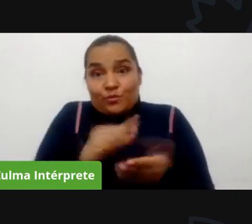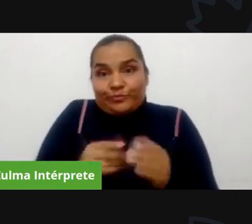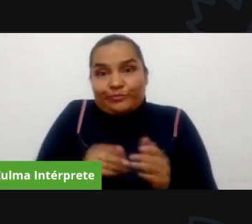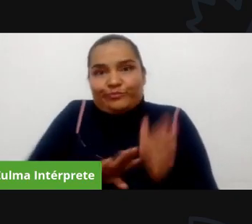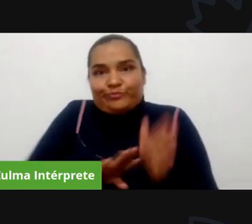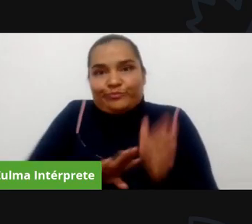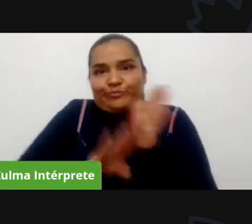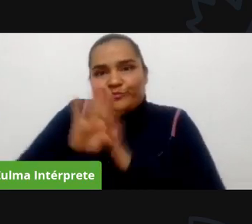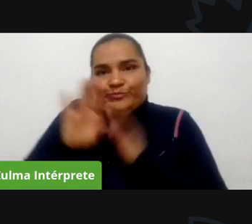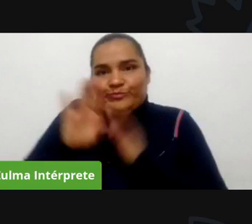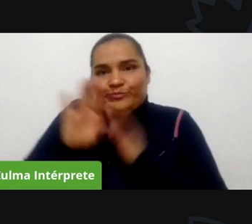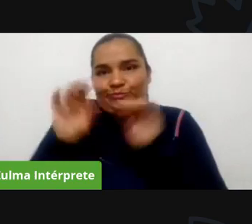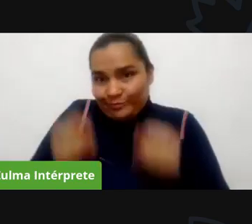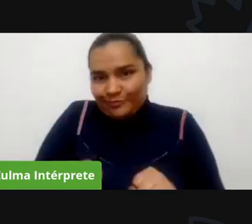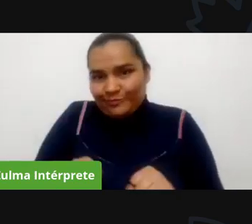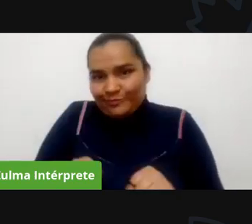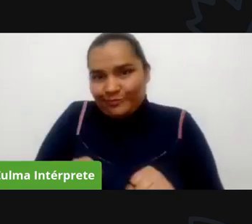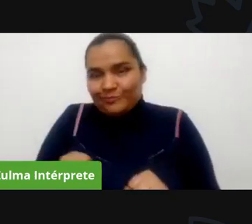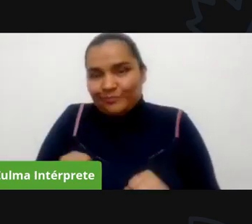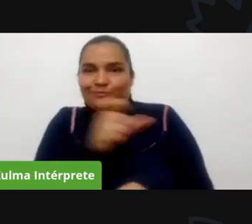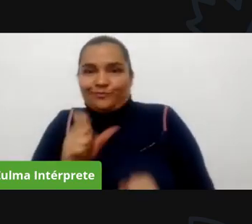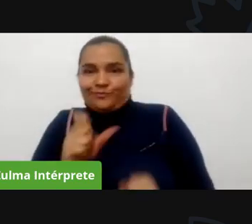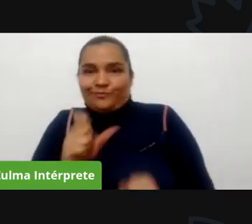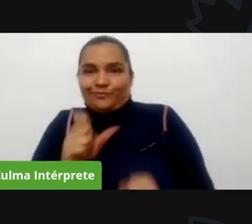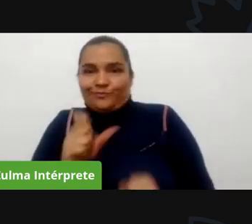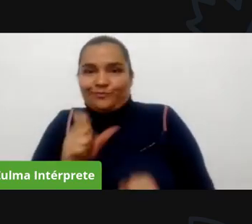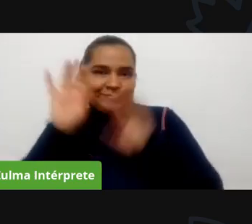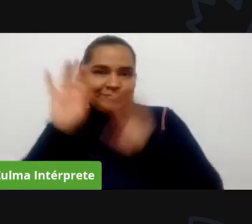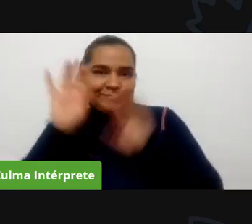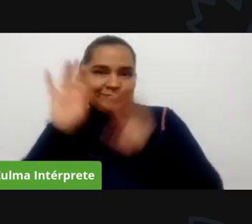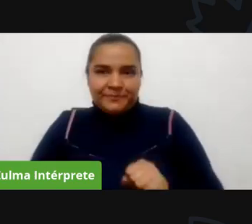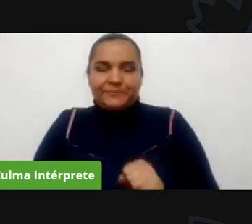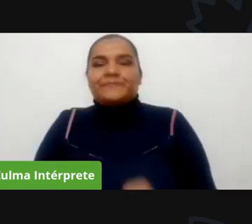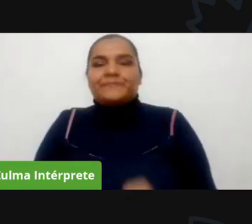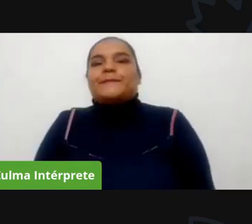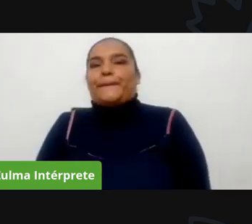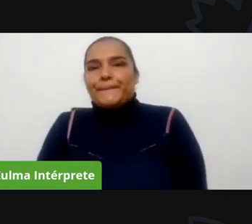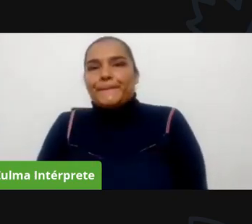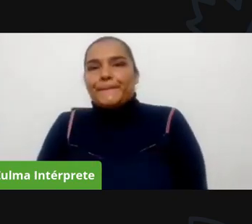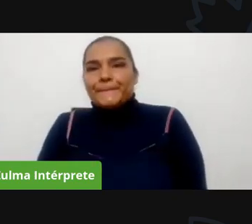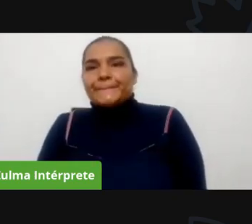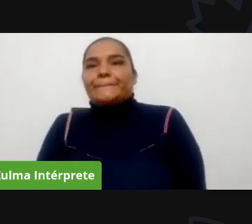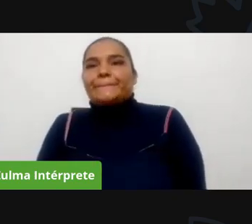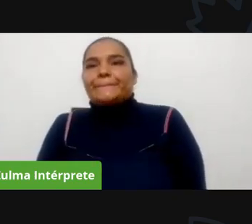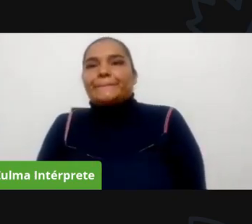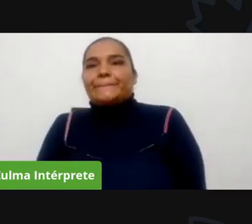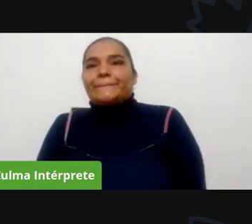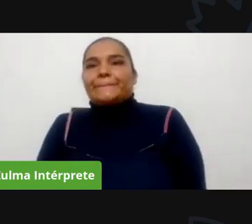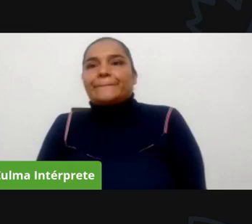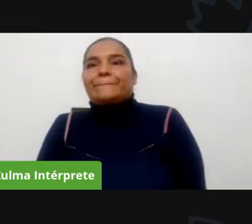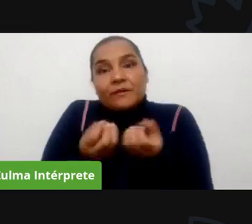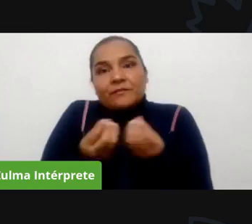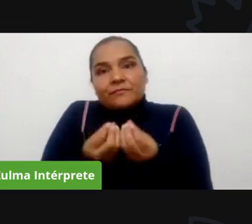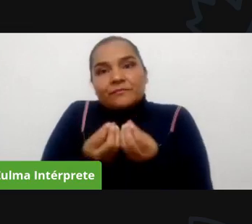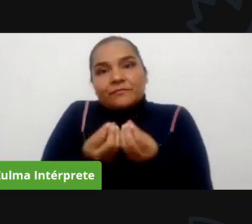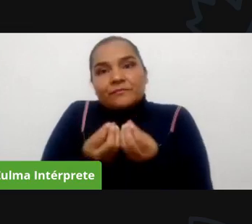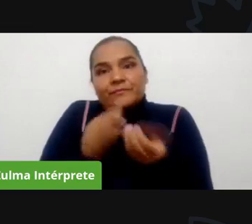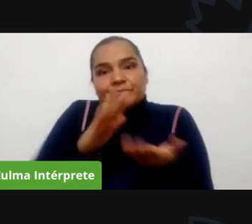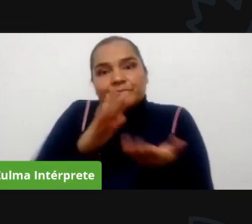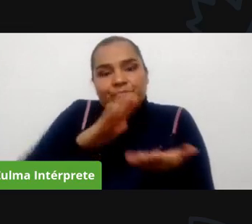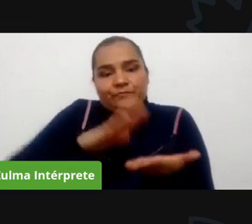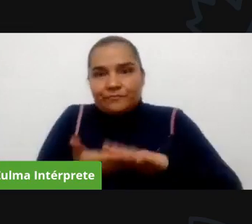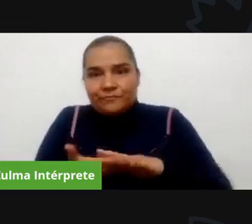con una organización comunal de más de 62 años con unos líderes